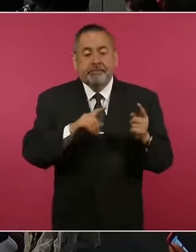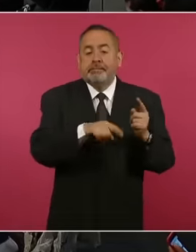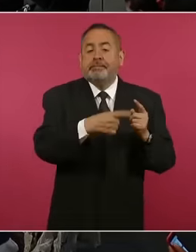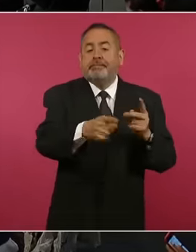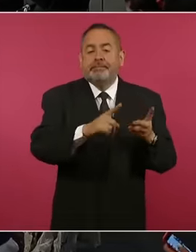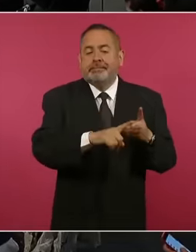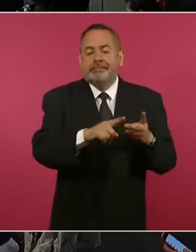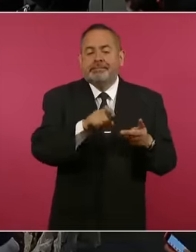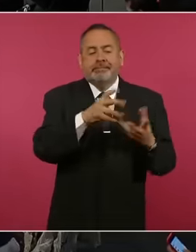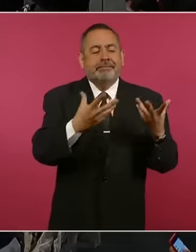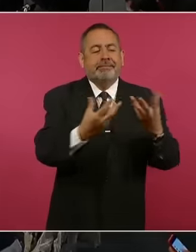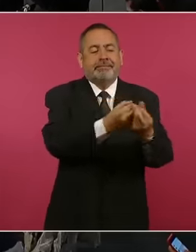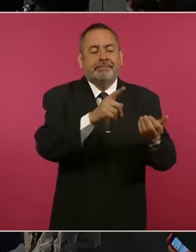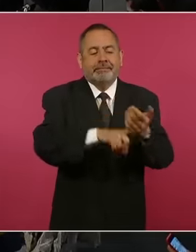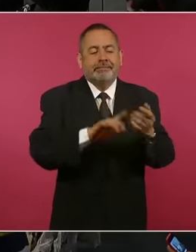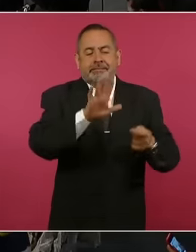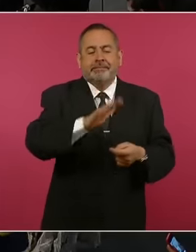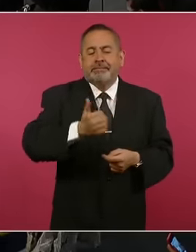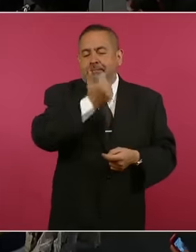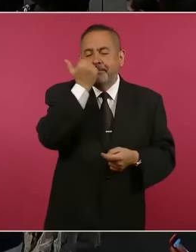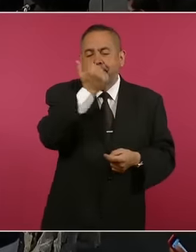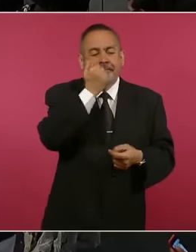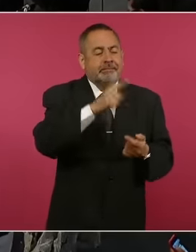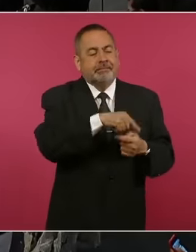de Pedro Ferriz.